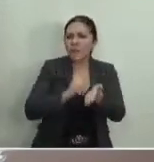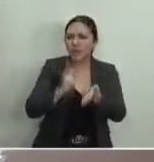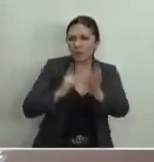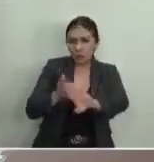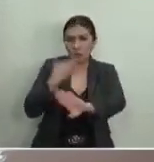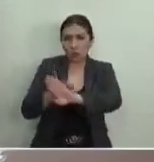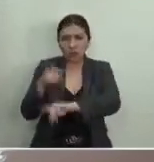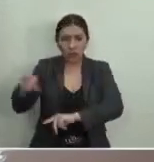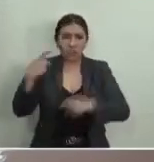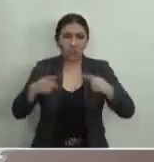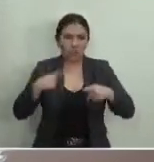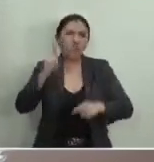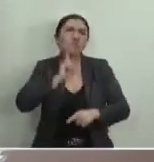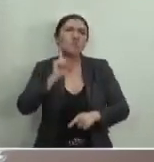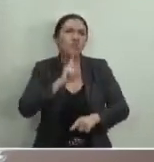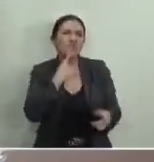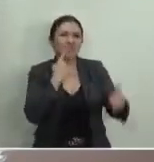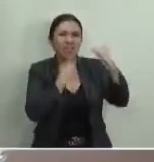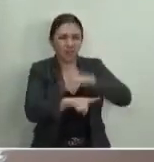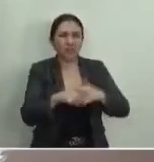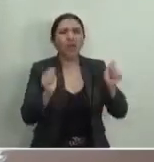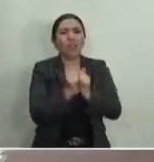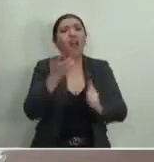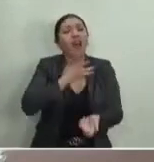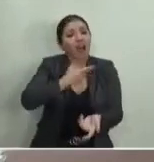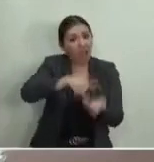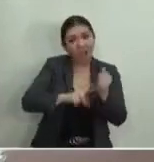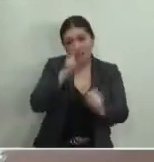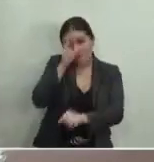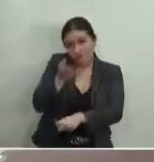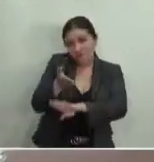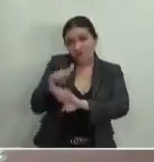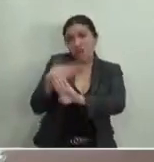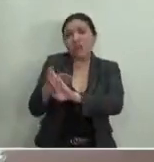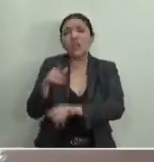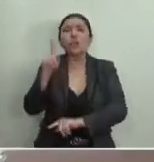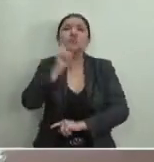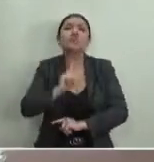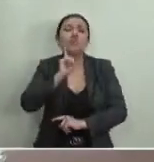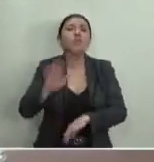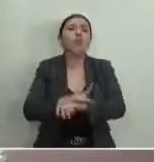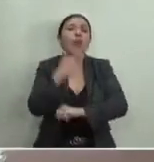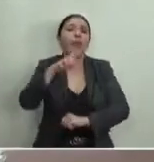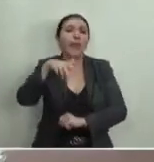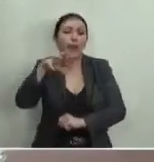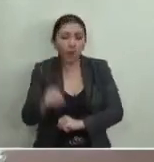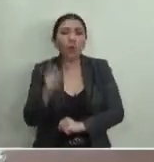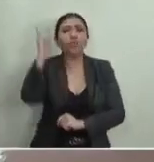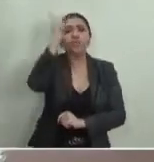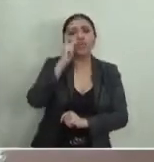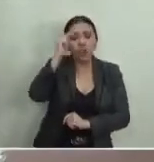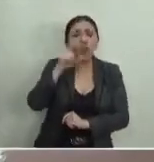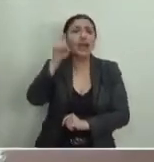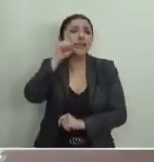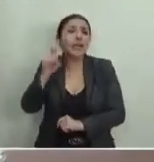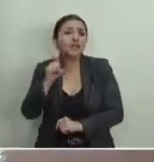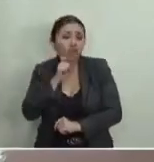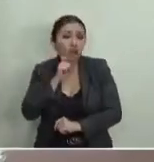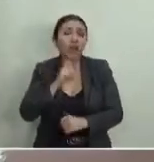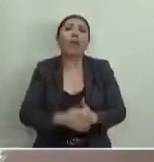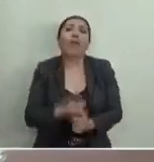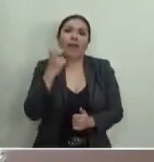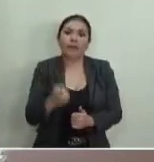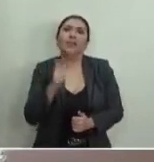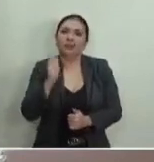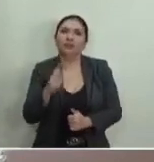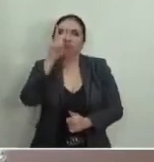la denunciante, acreditándose con ellas violencia política contra las mujeres por razón de género, psicológica, sexual y simbólica, se trataba de